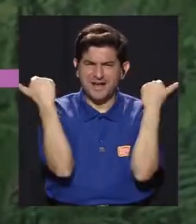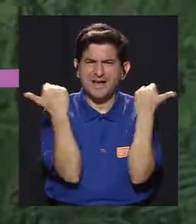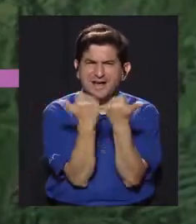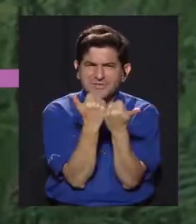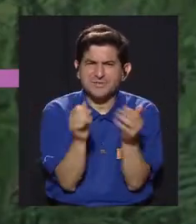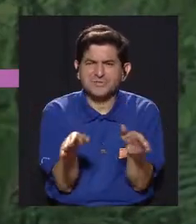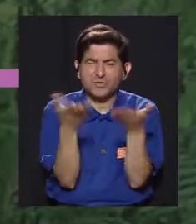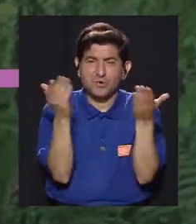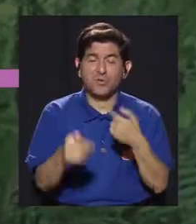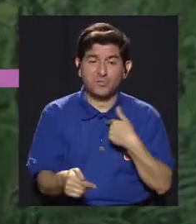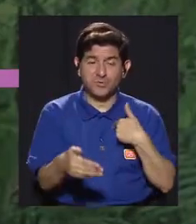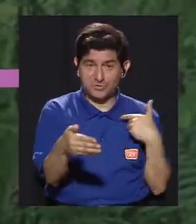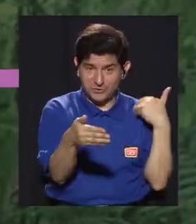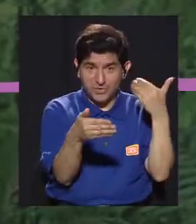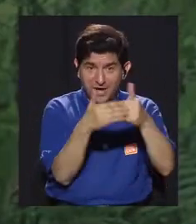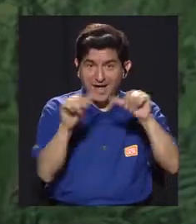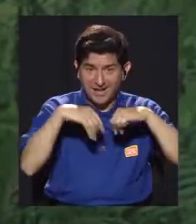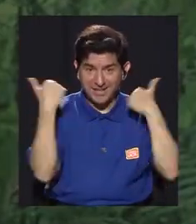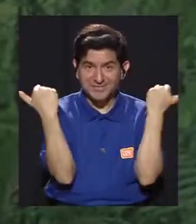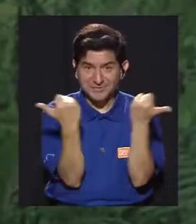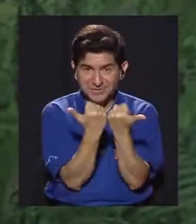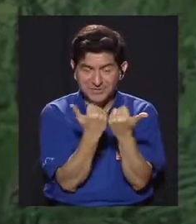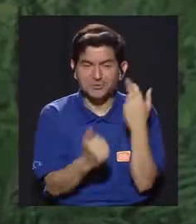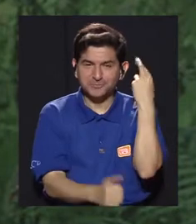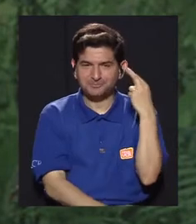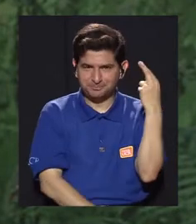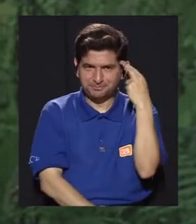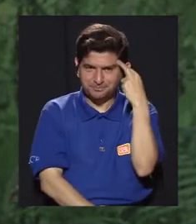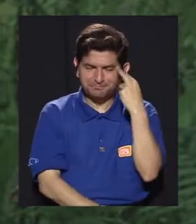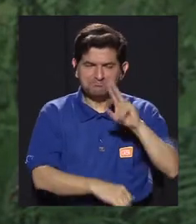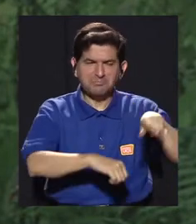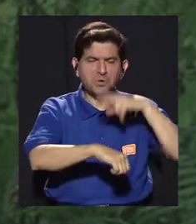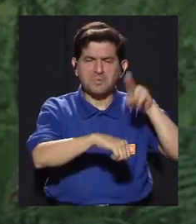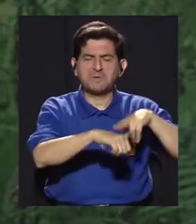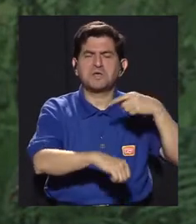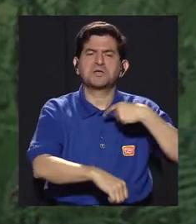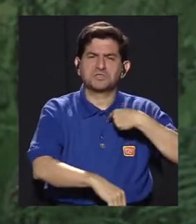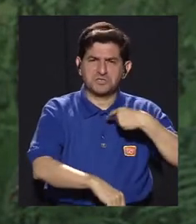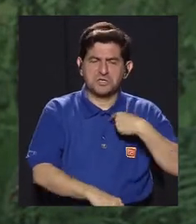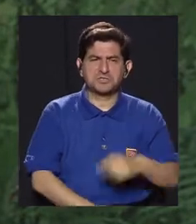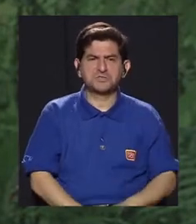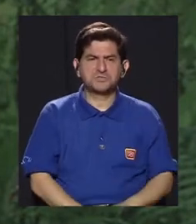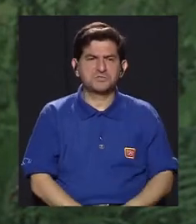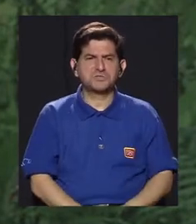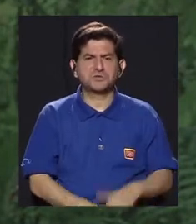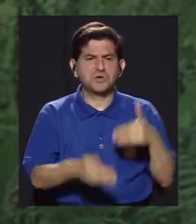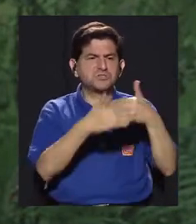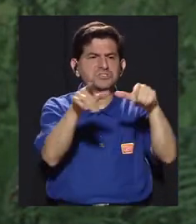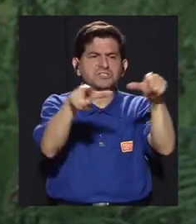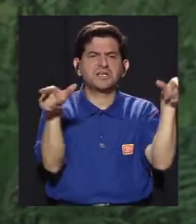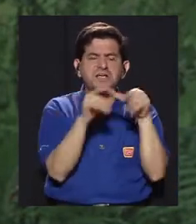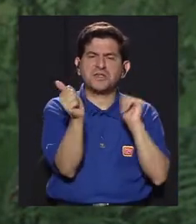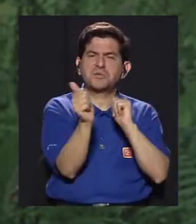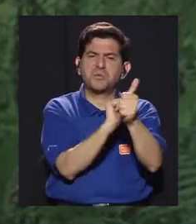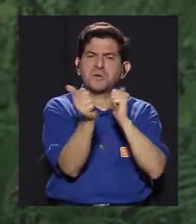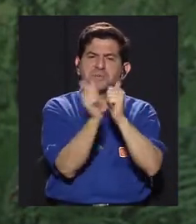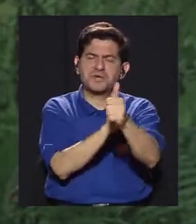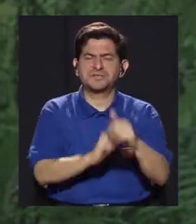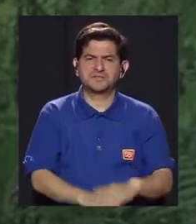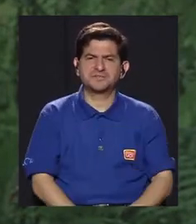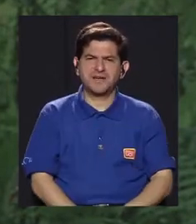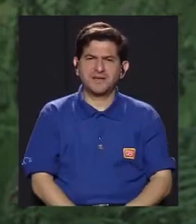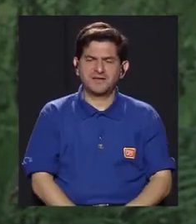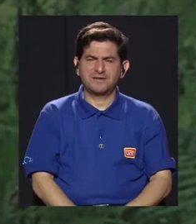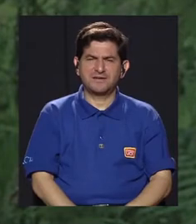Chi? Pues la forma en como me acerqué a la asociación era porque normalmente pasaba mucho por donde estaba el local, entonces